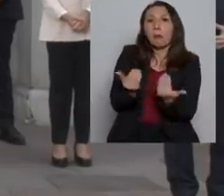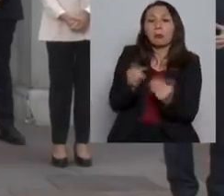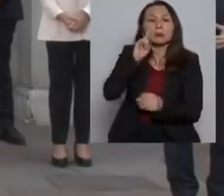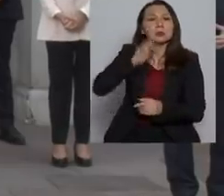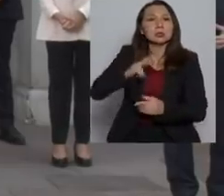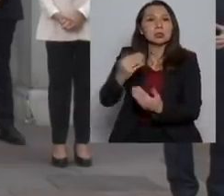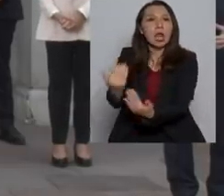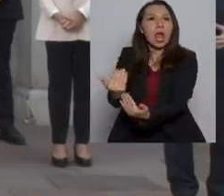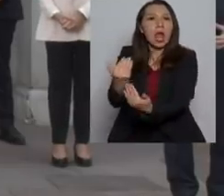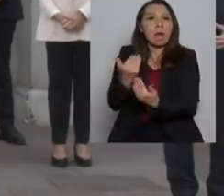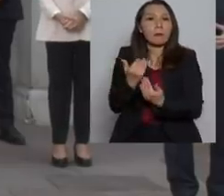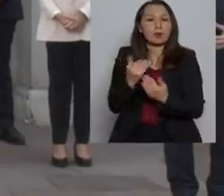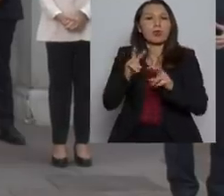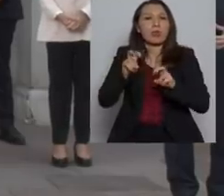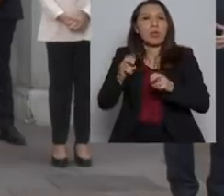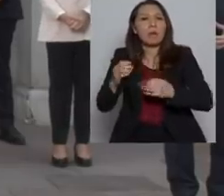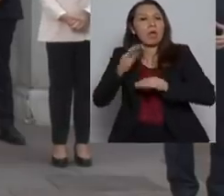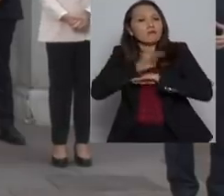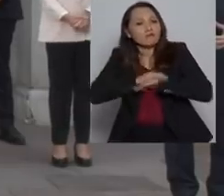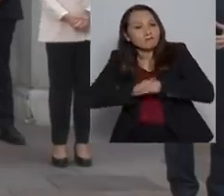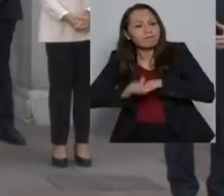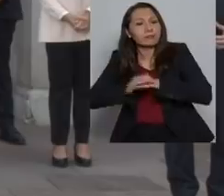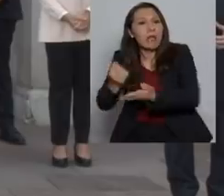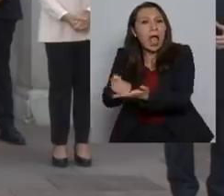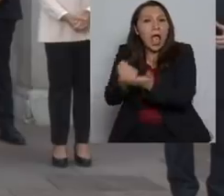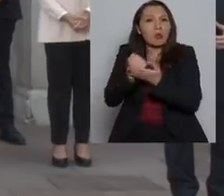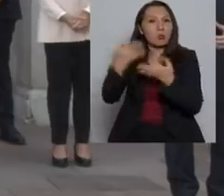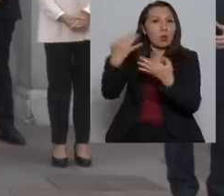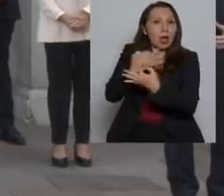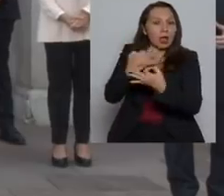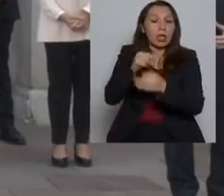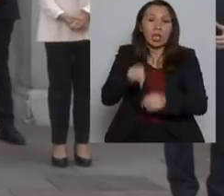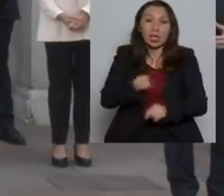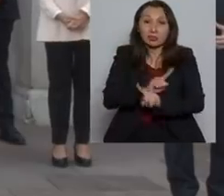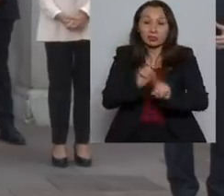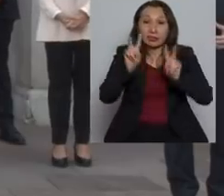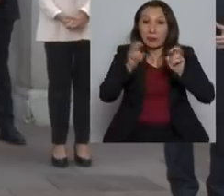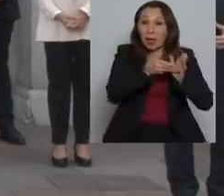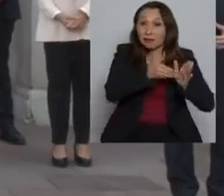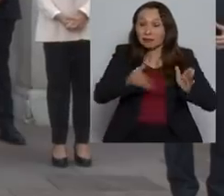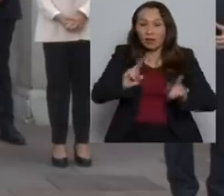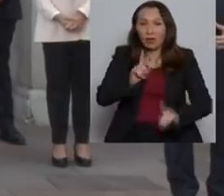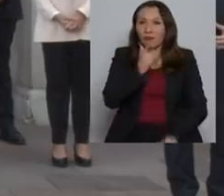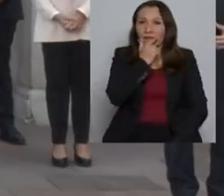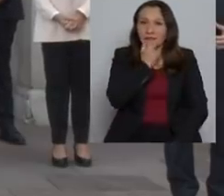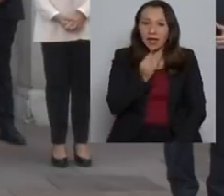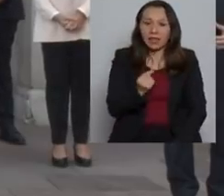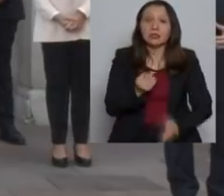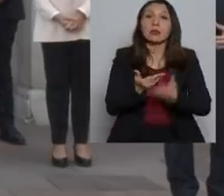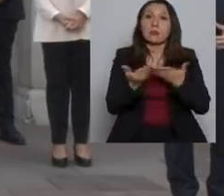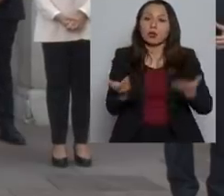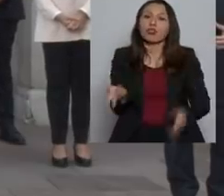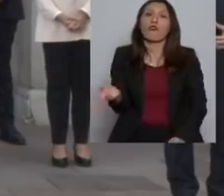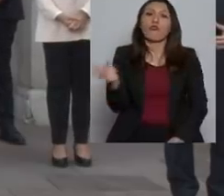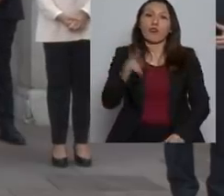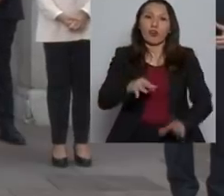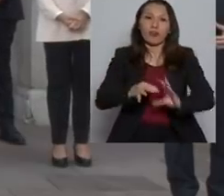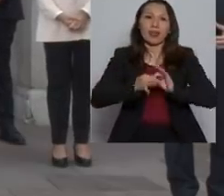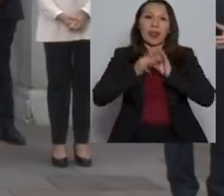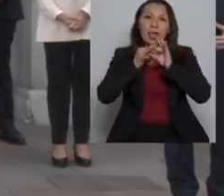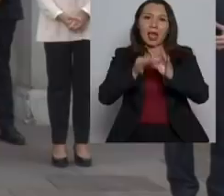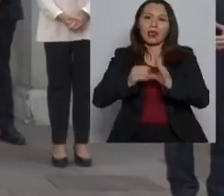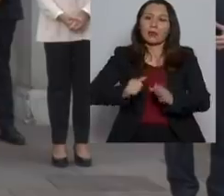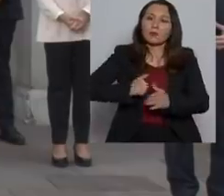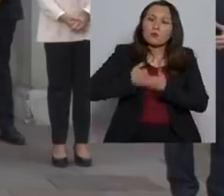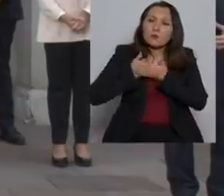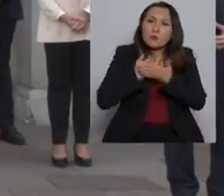sin un apoyo en contención. Esto no ha sido fácil y por eso quiero volver a agradecer la